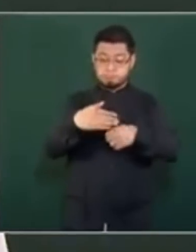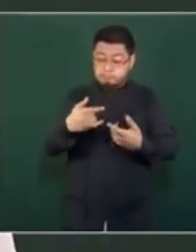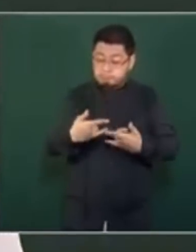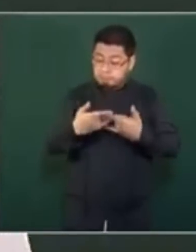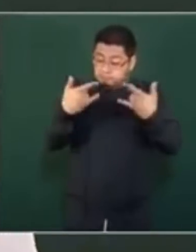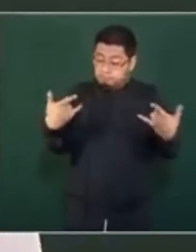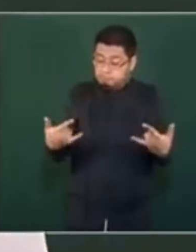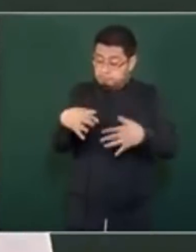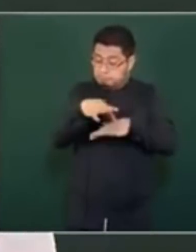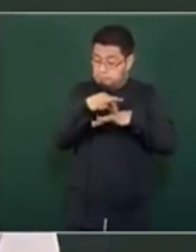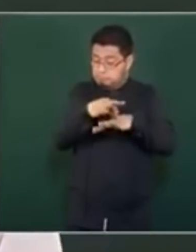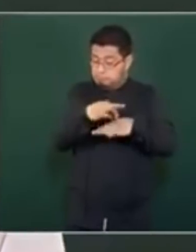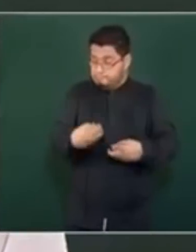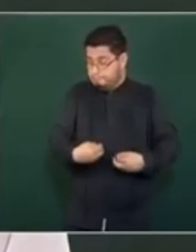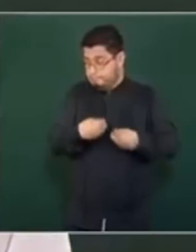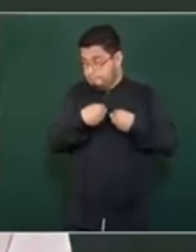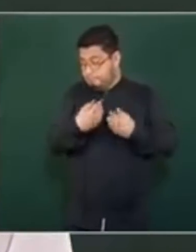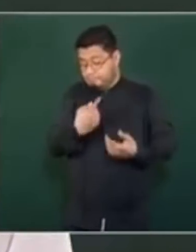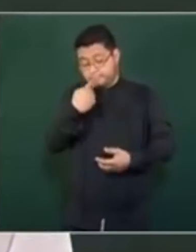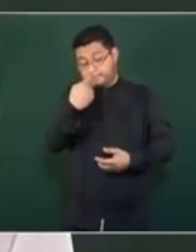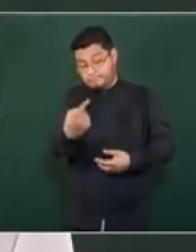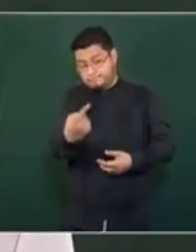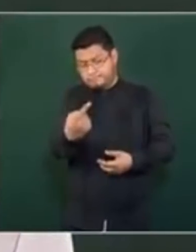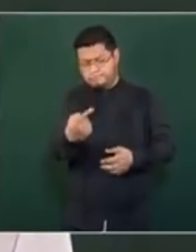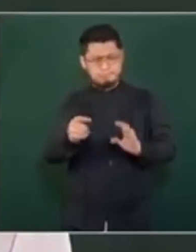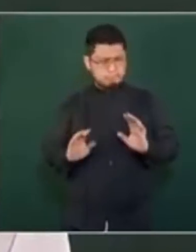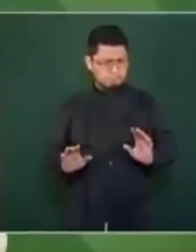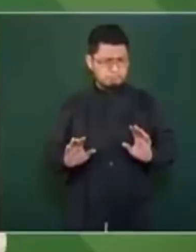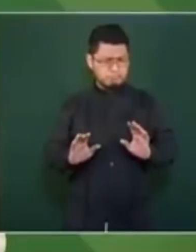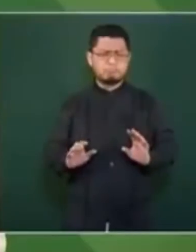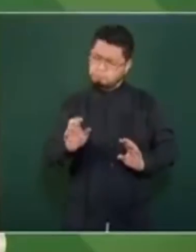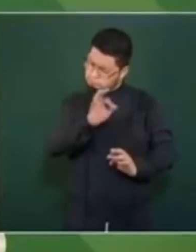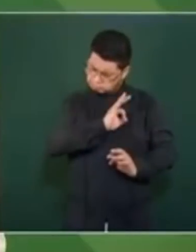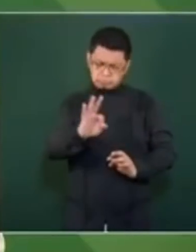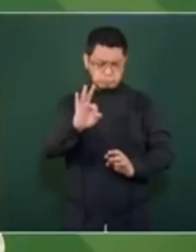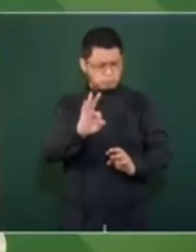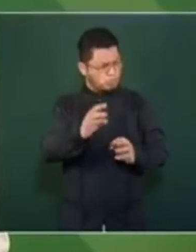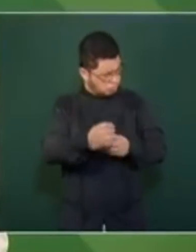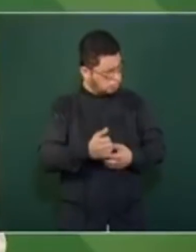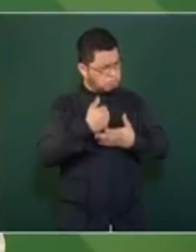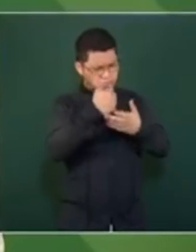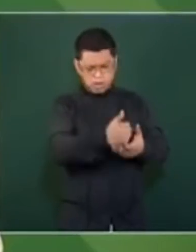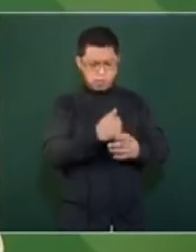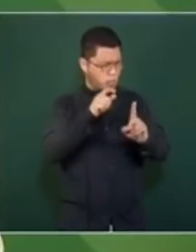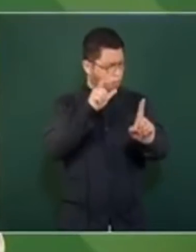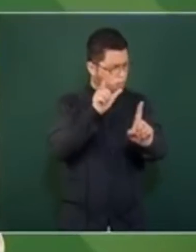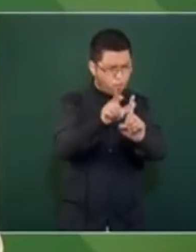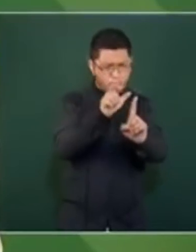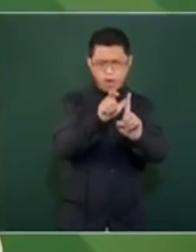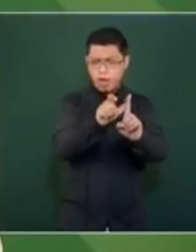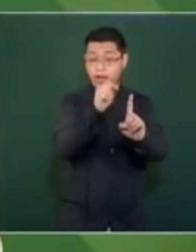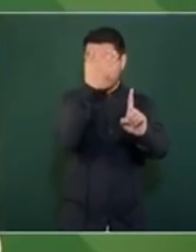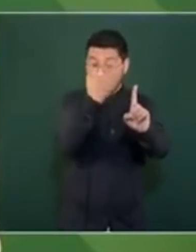se le brindaría toda la protección a él, a su